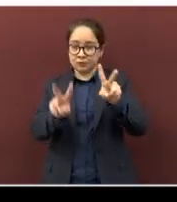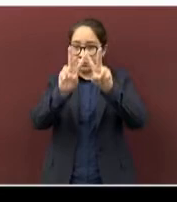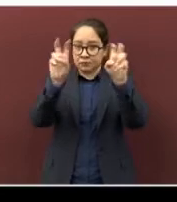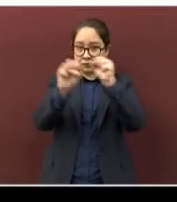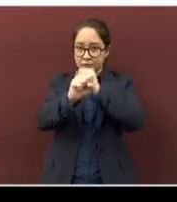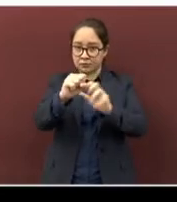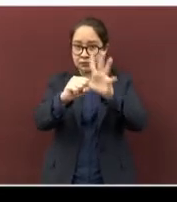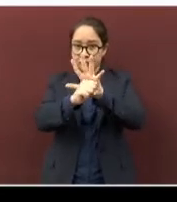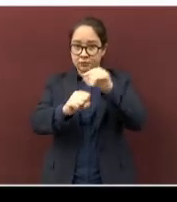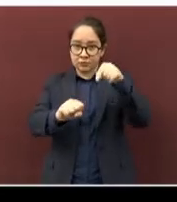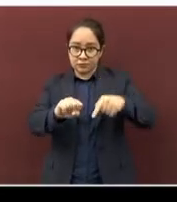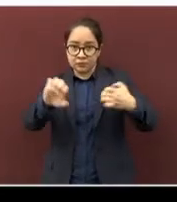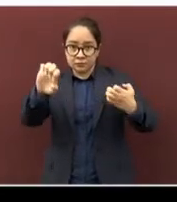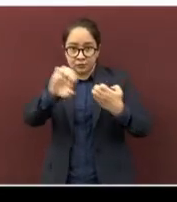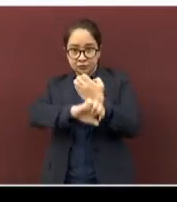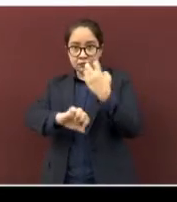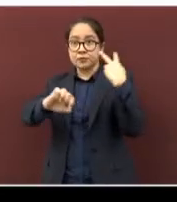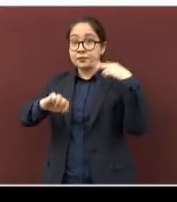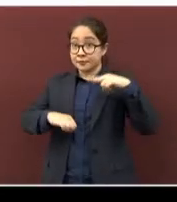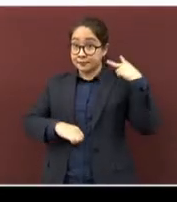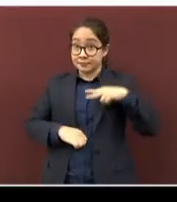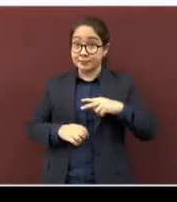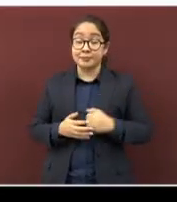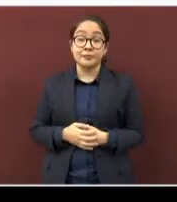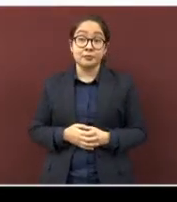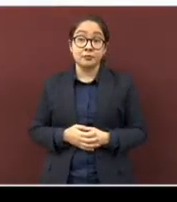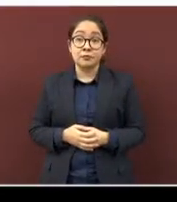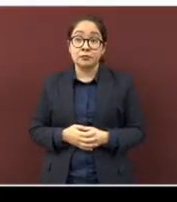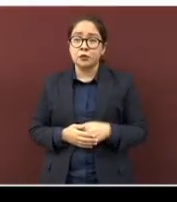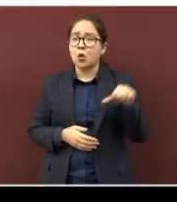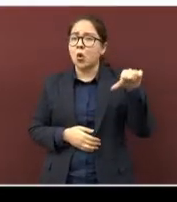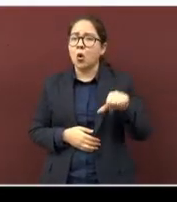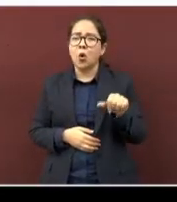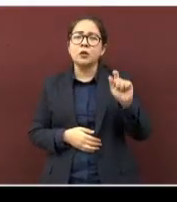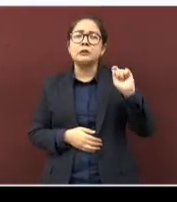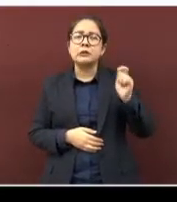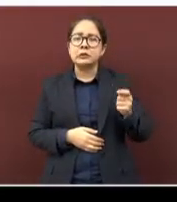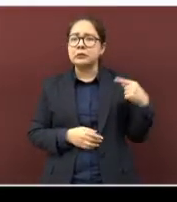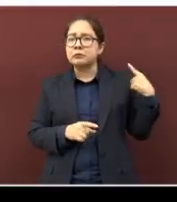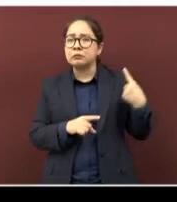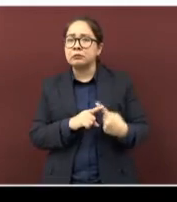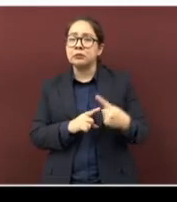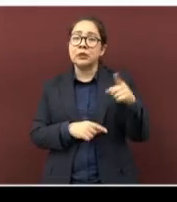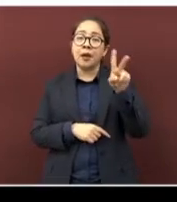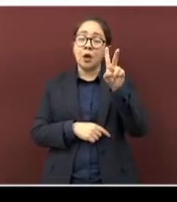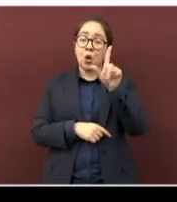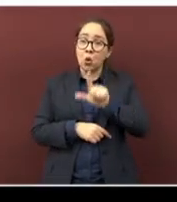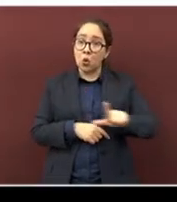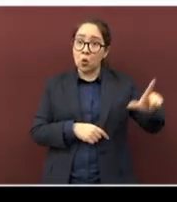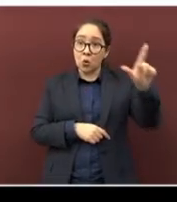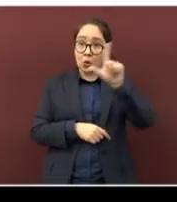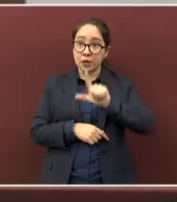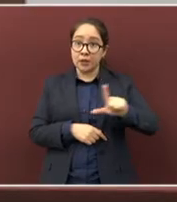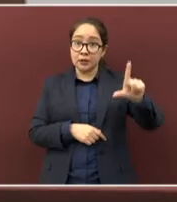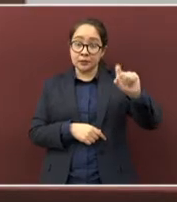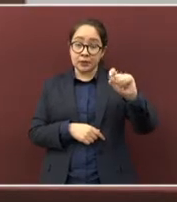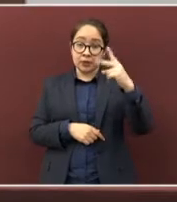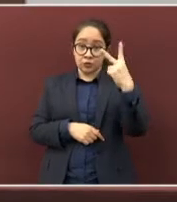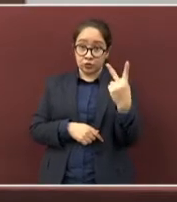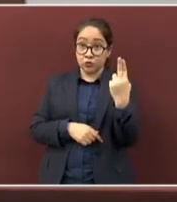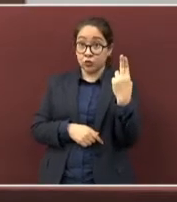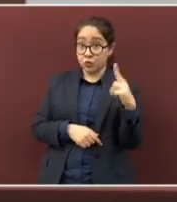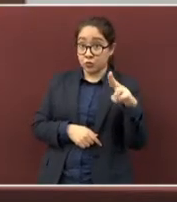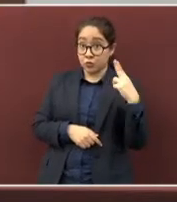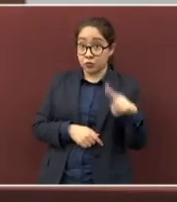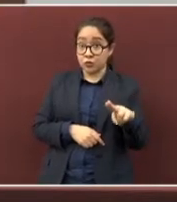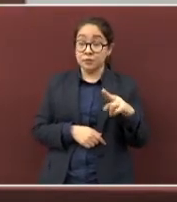Actualización del Coronavirus en la entidad al día de hoy, lunes 22 de noviembre. Así